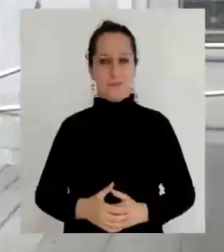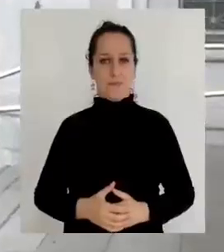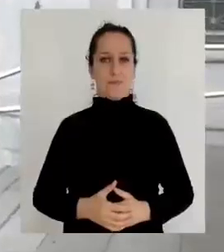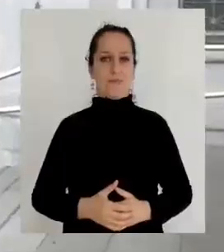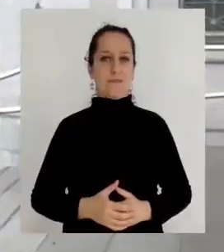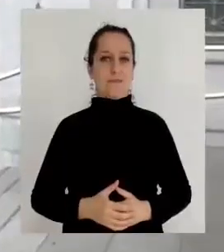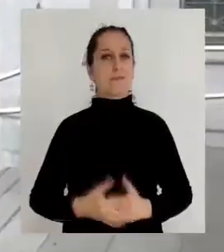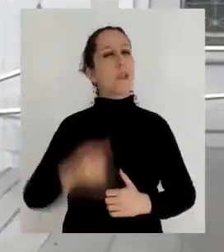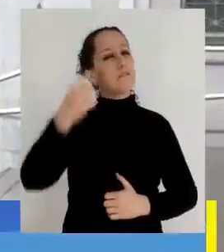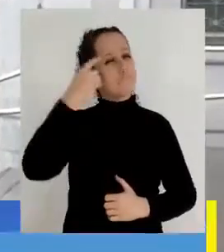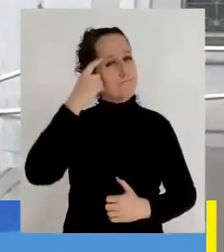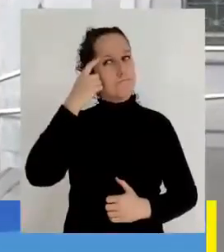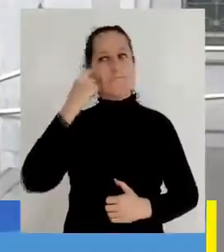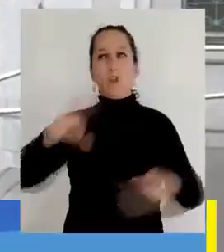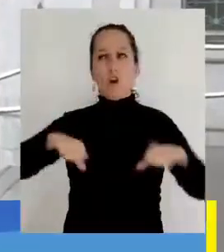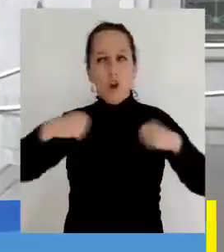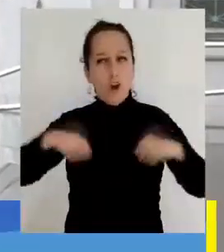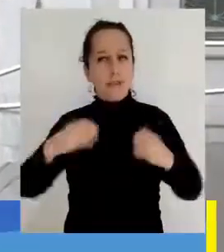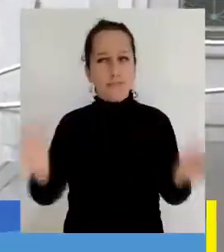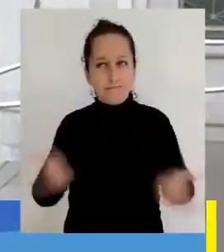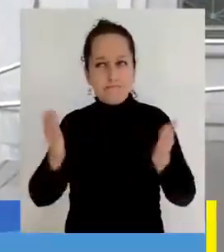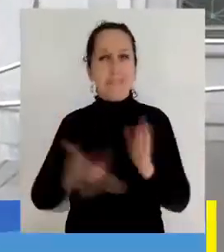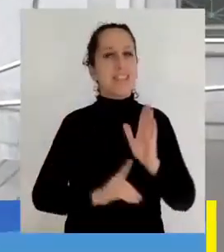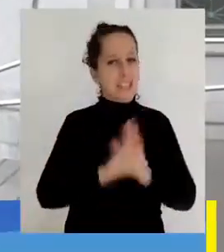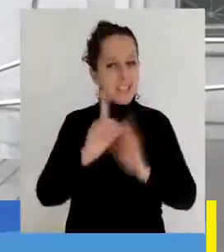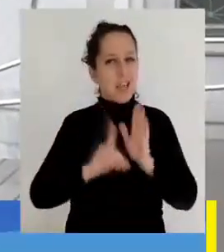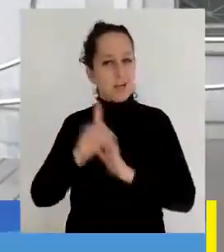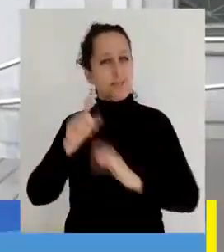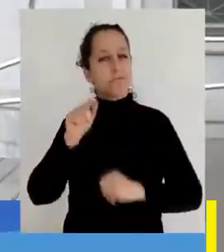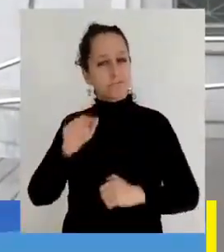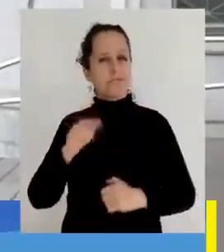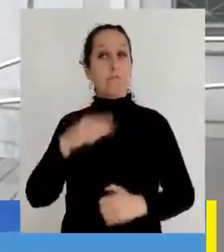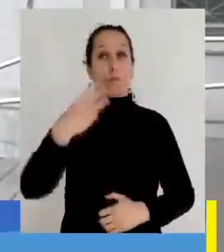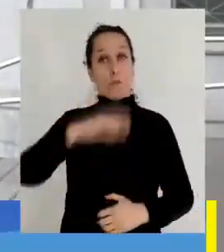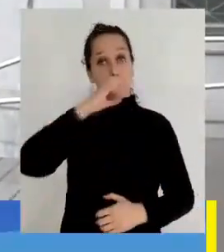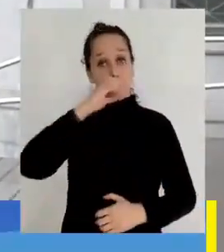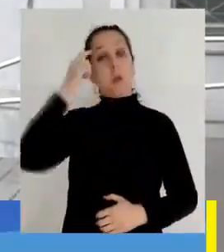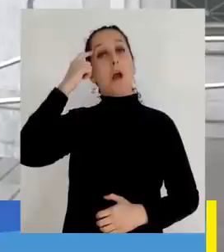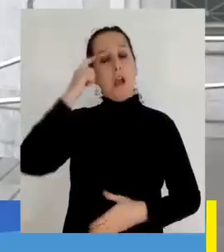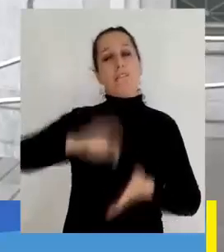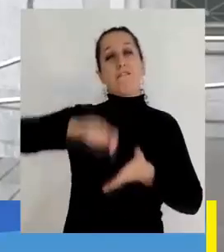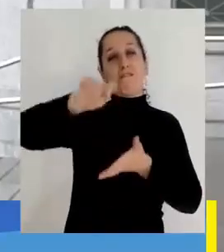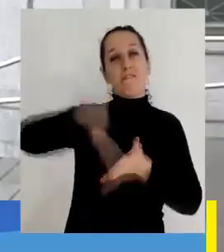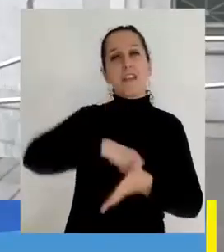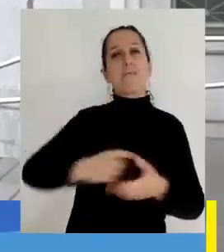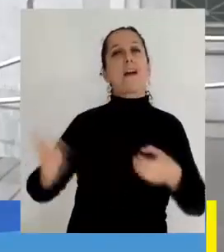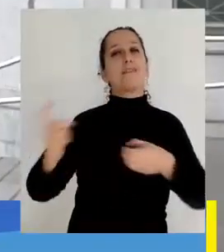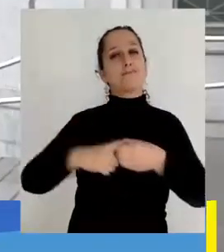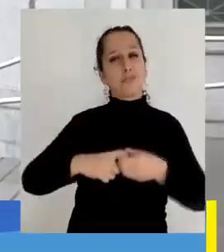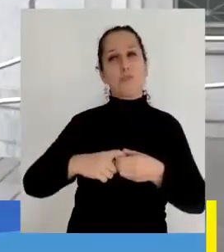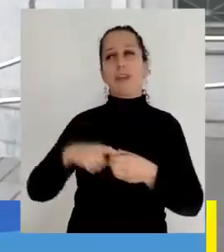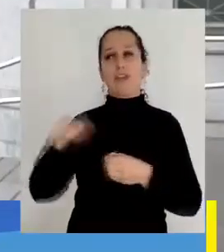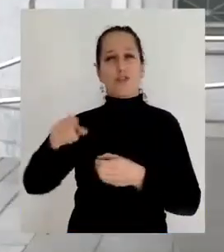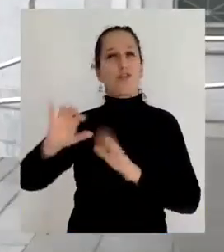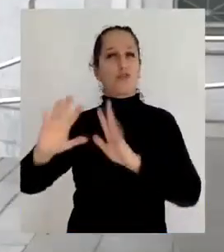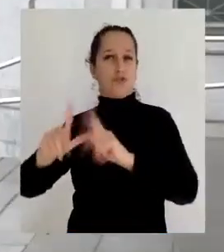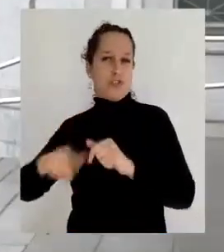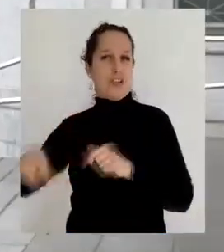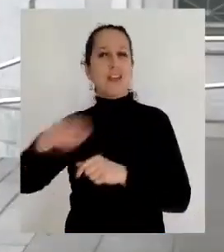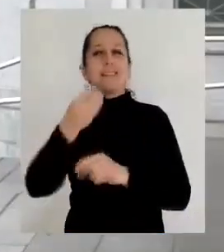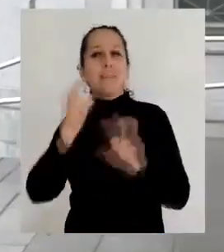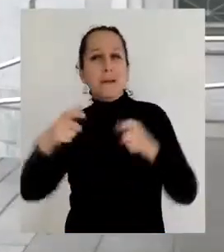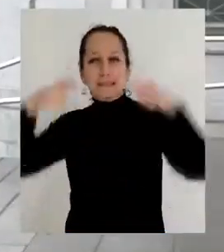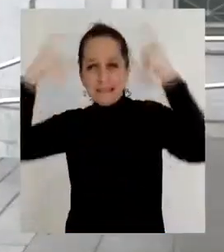Y pensando en el desarrollo de las personas jóvenes de nuestra comuna, la Municipalidad de Concepción firmó un convenio con la Fundación Gastronómica